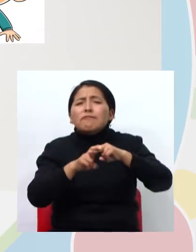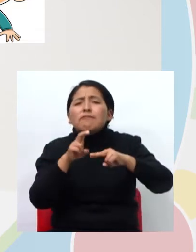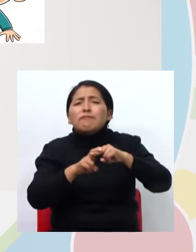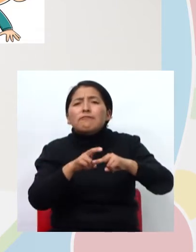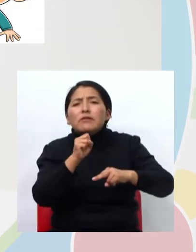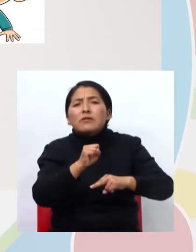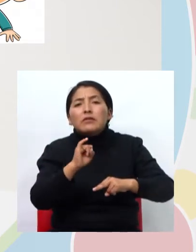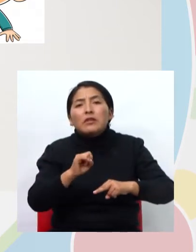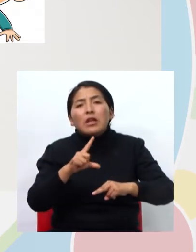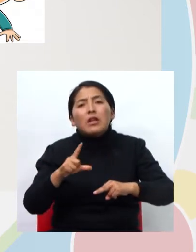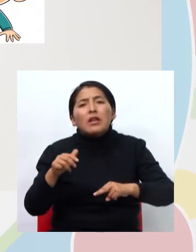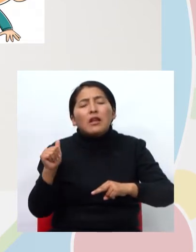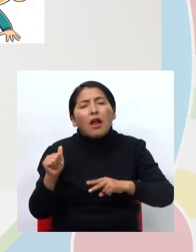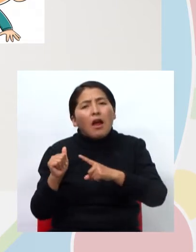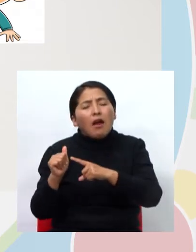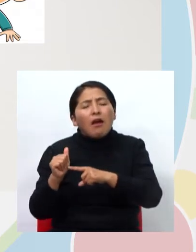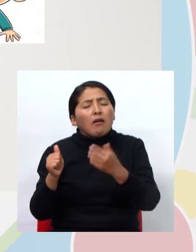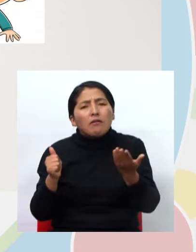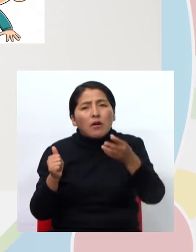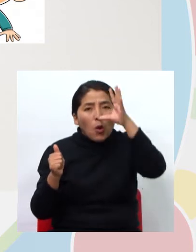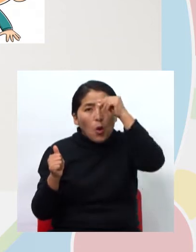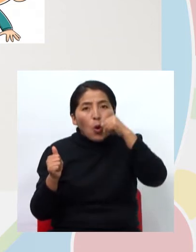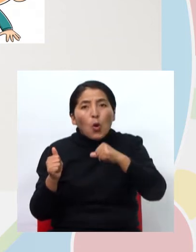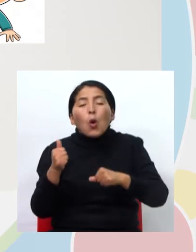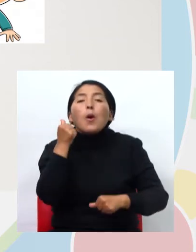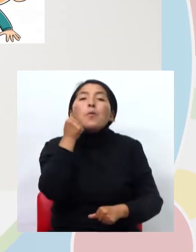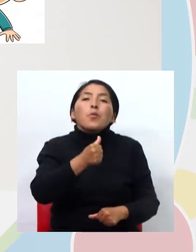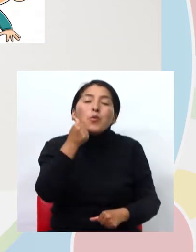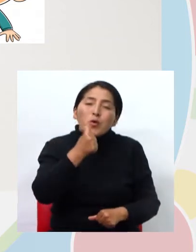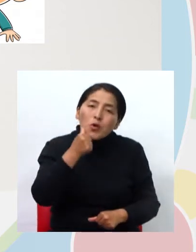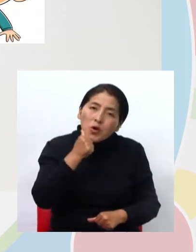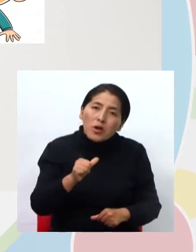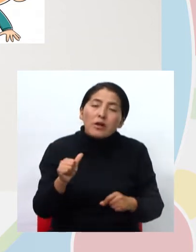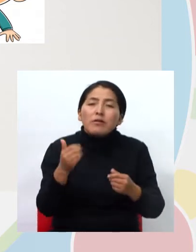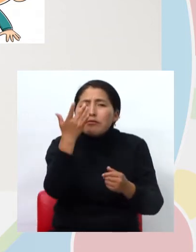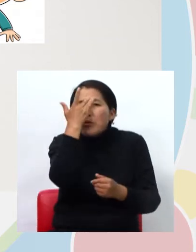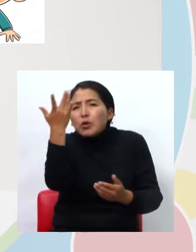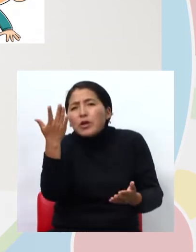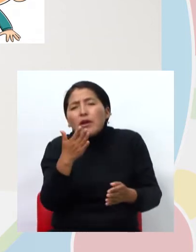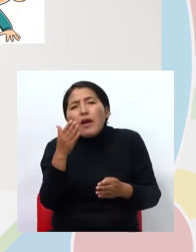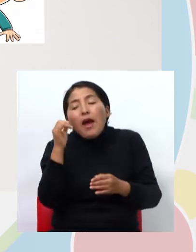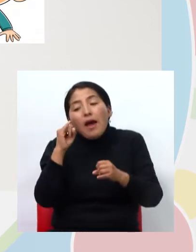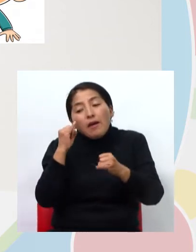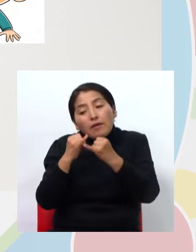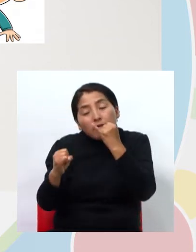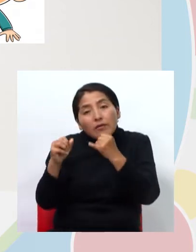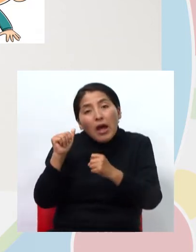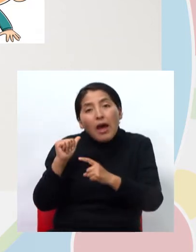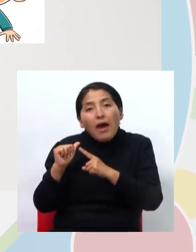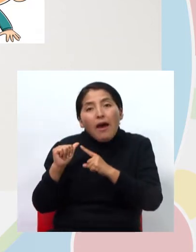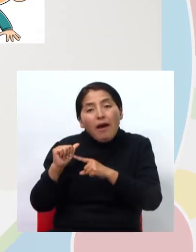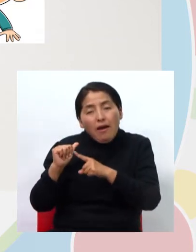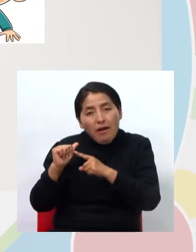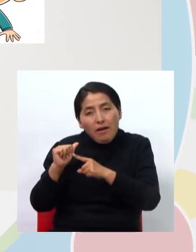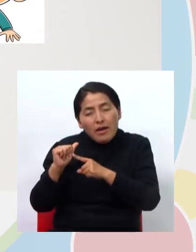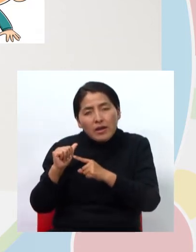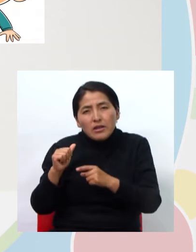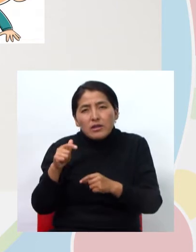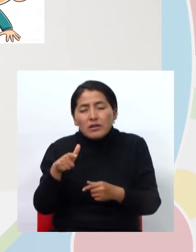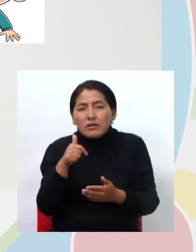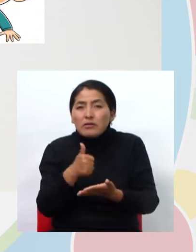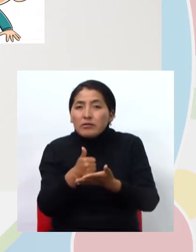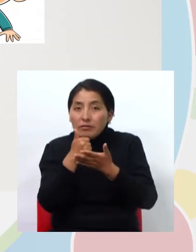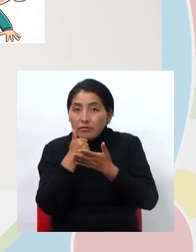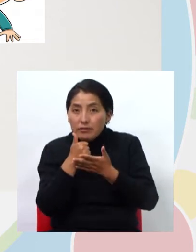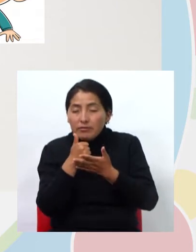silla. Correcto. En femenino. ¿Por qué? Porque termina en A. Y me ayuda.